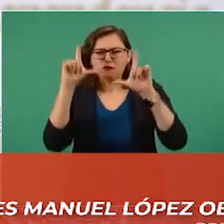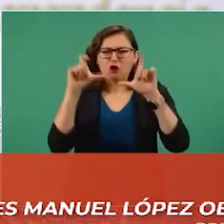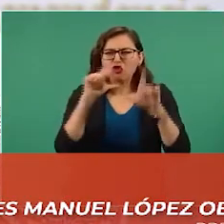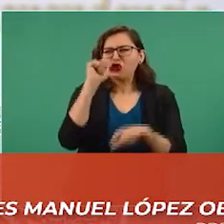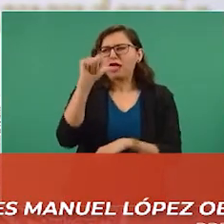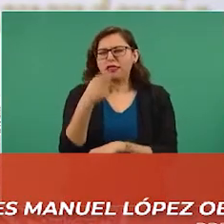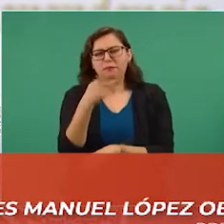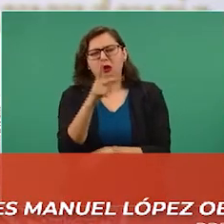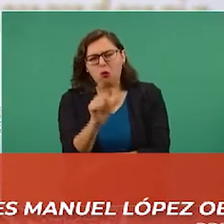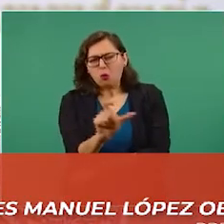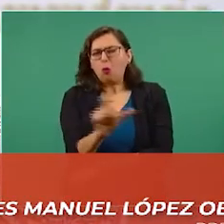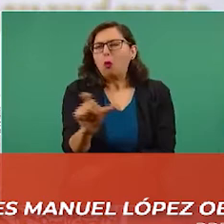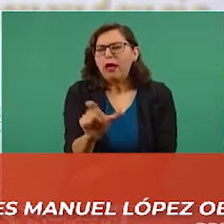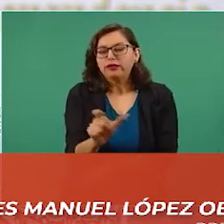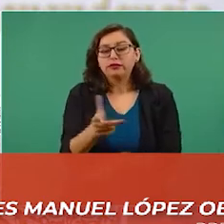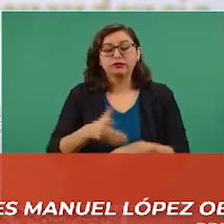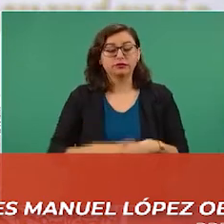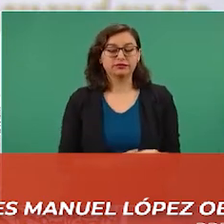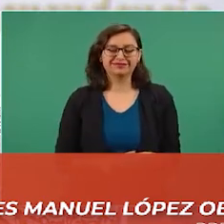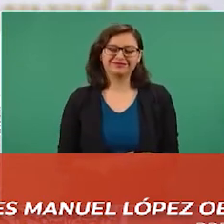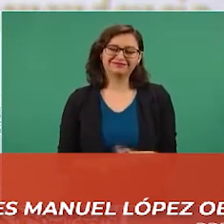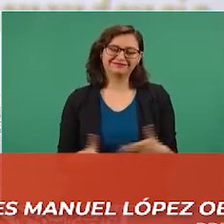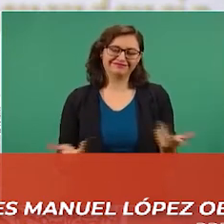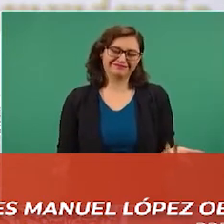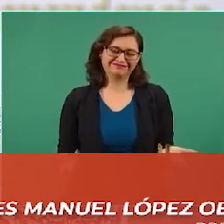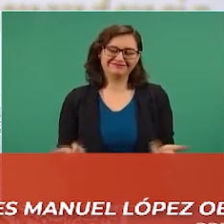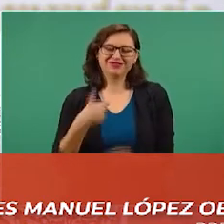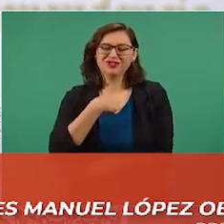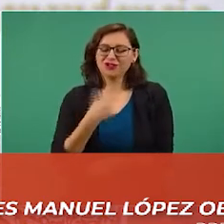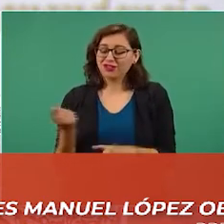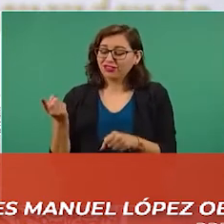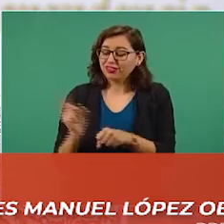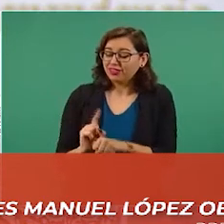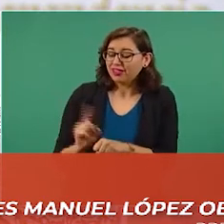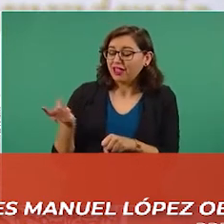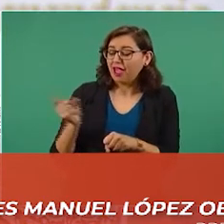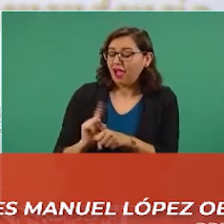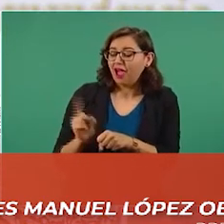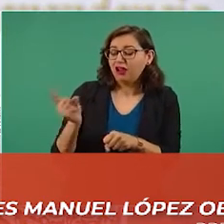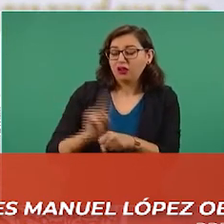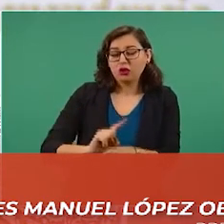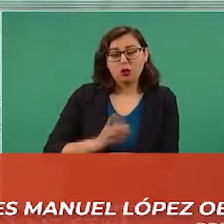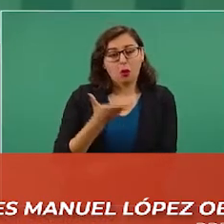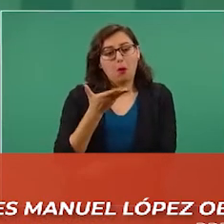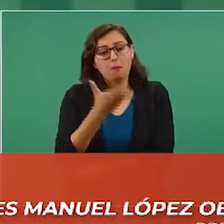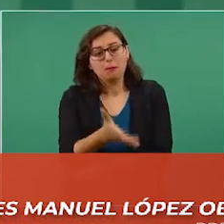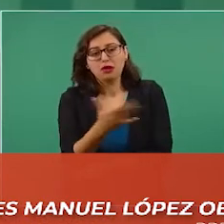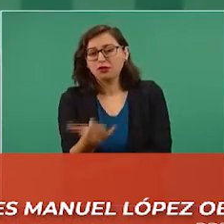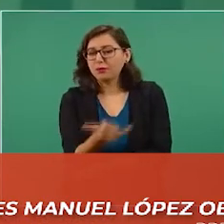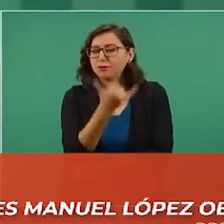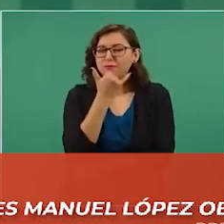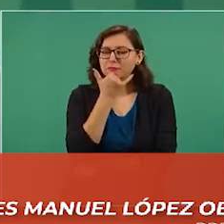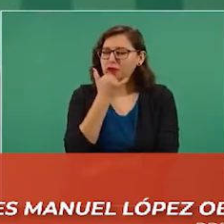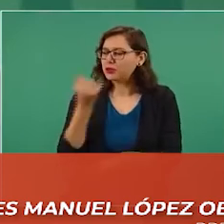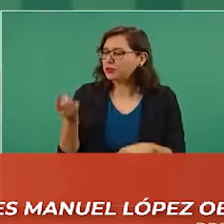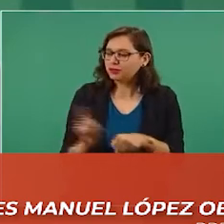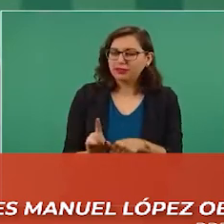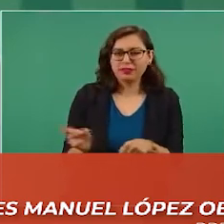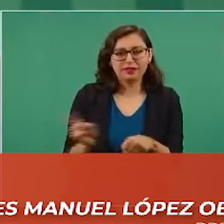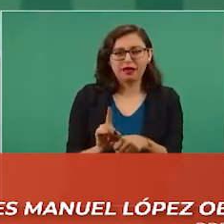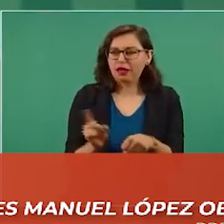mucho estas desgracias. Y no como autoridad, sino como